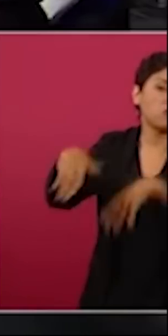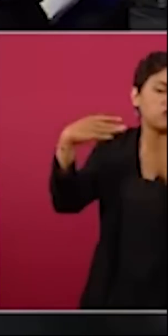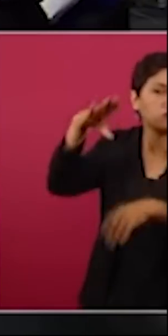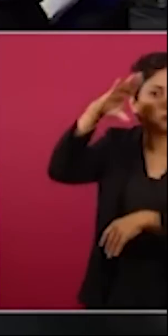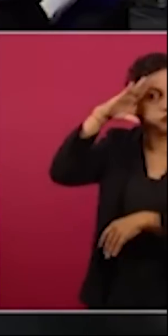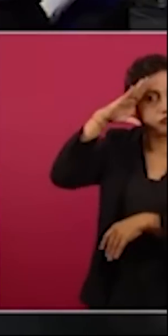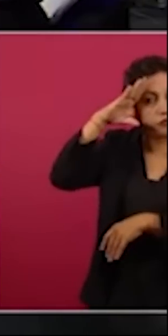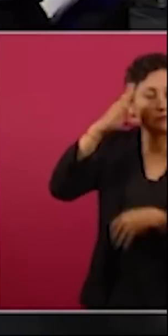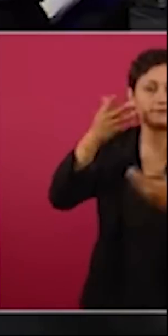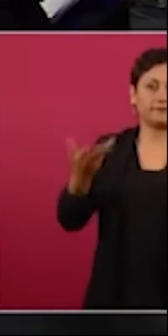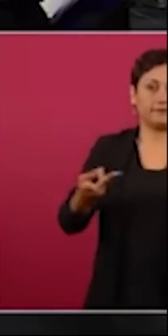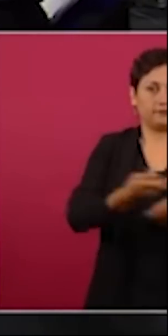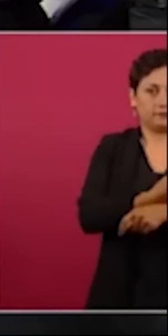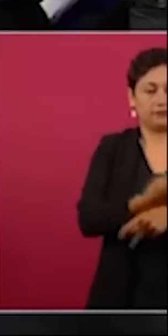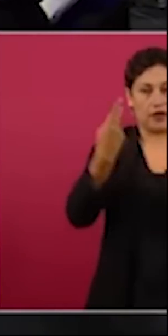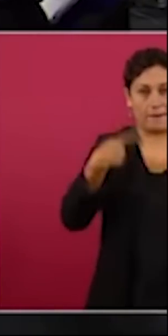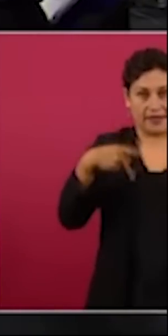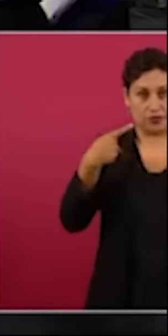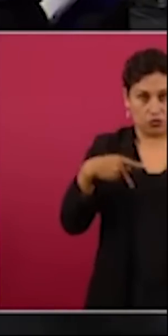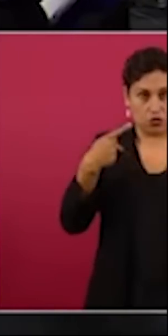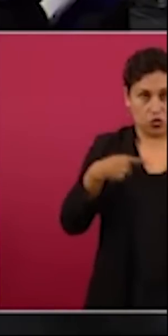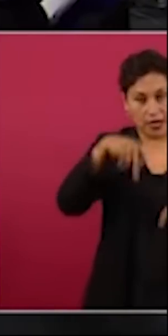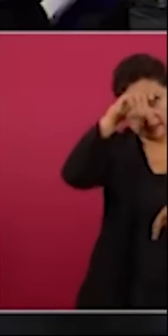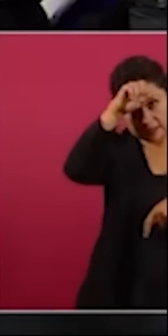cuando los mineros que están atrapados